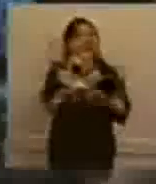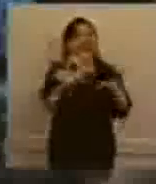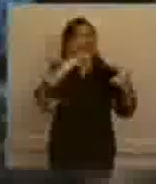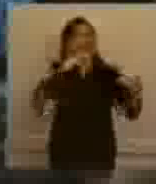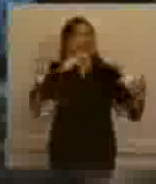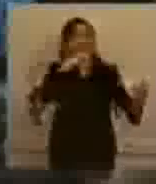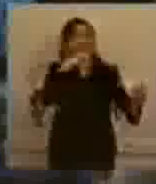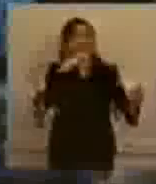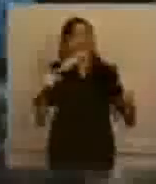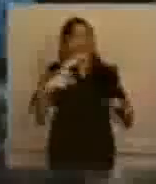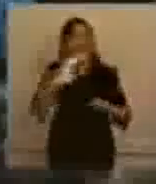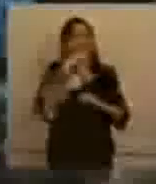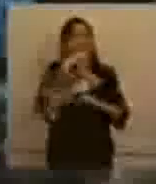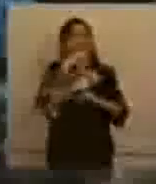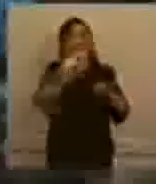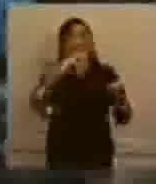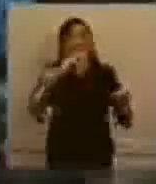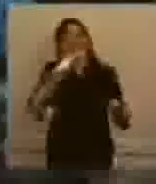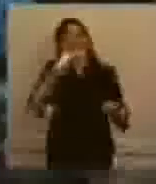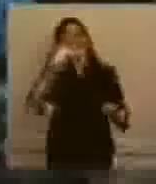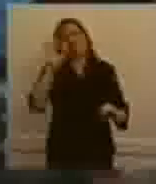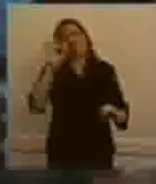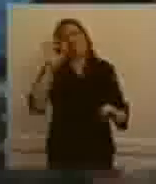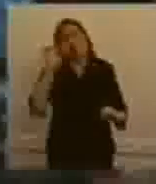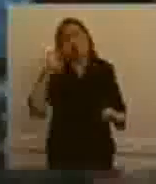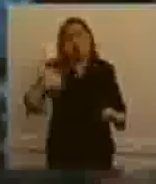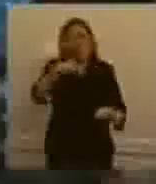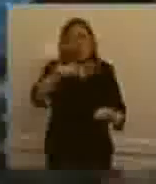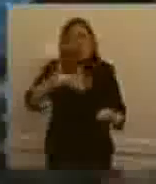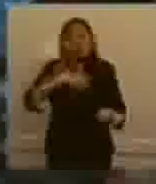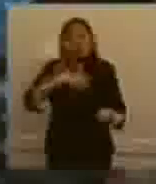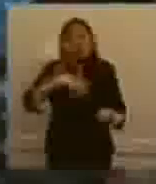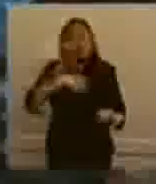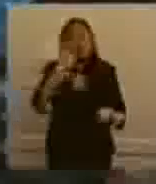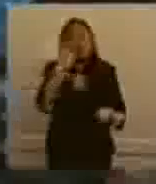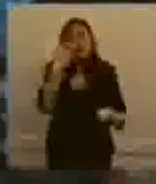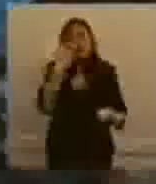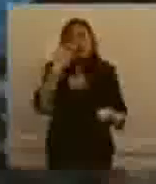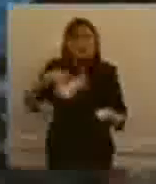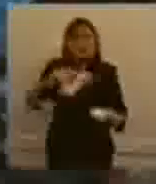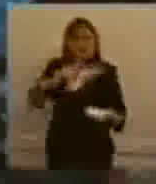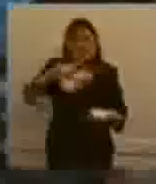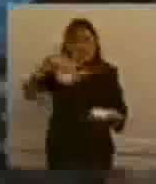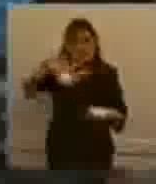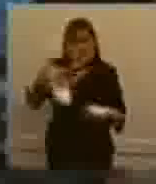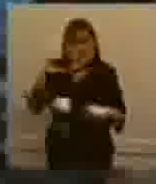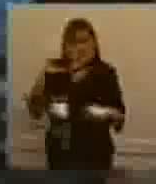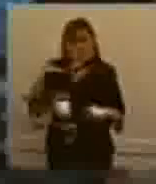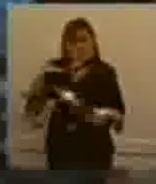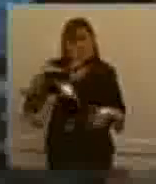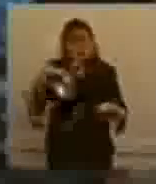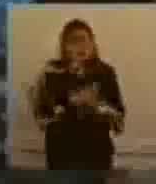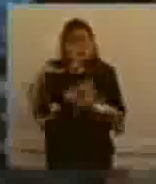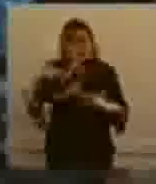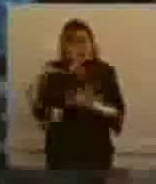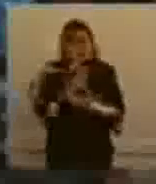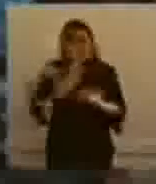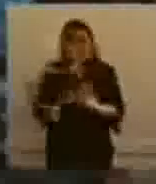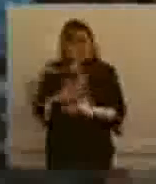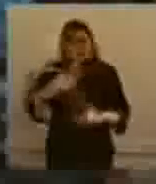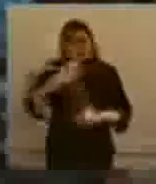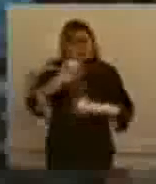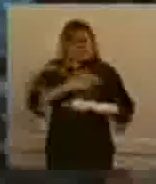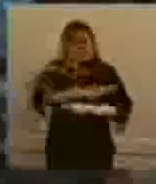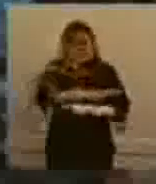a los hombres y mujeres que sufren esta situación, sino también a todos los argentinos que se han